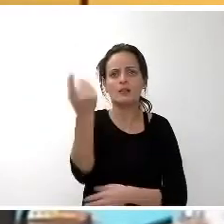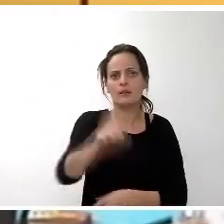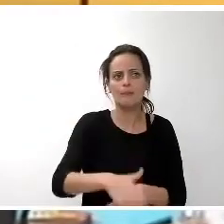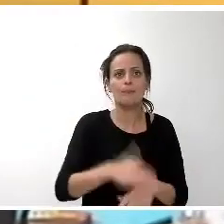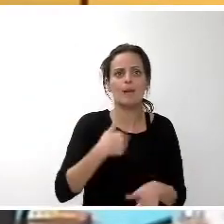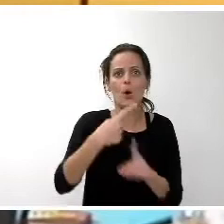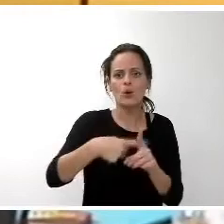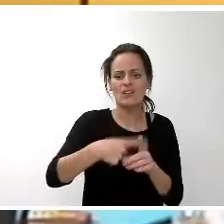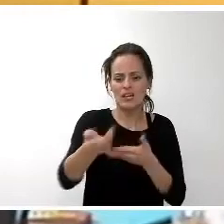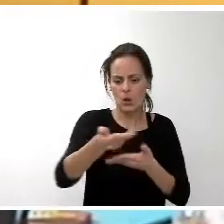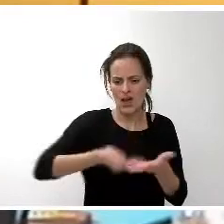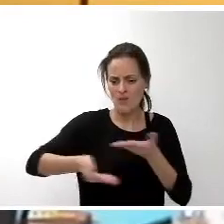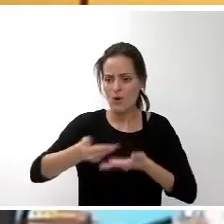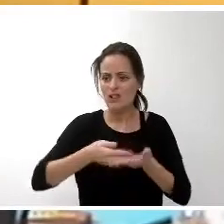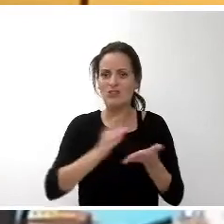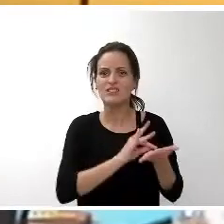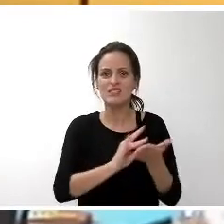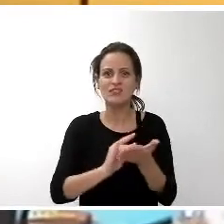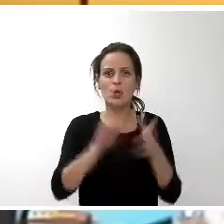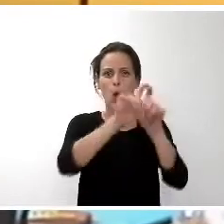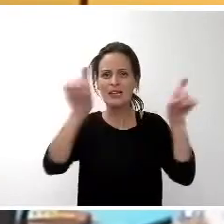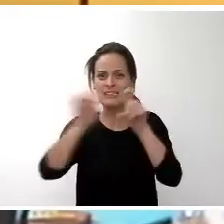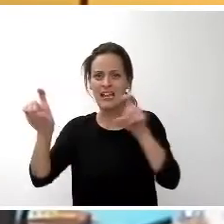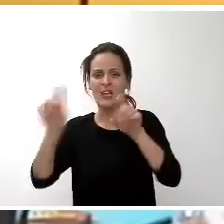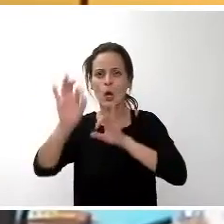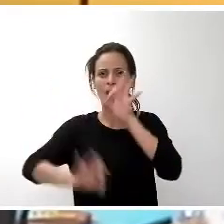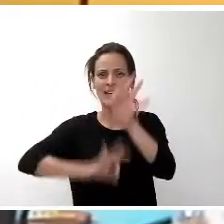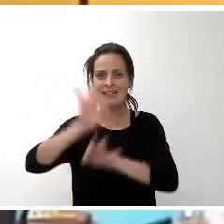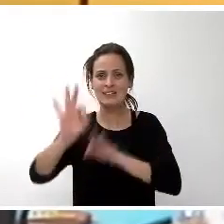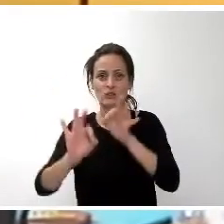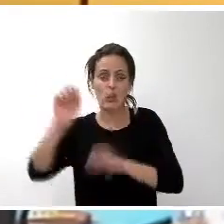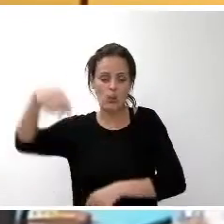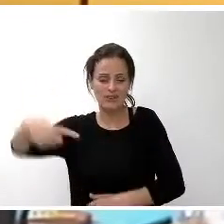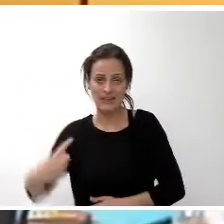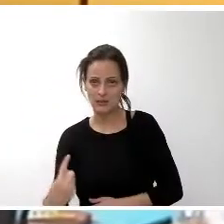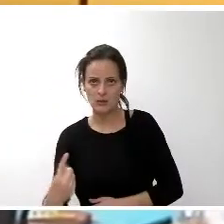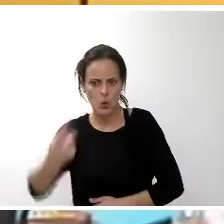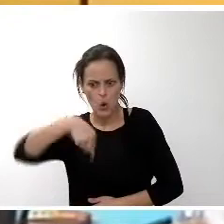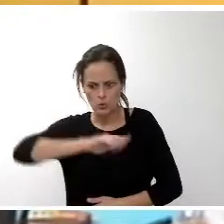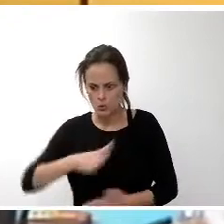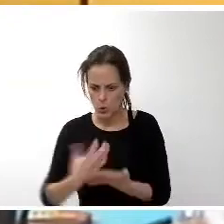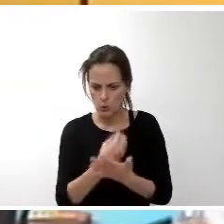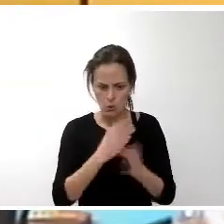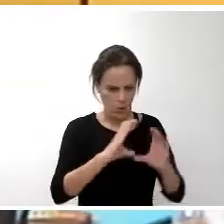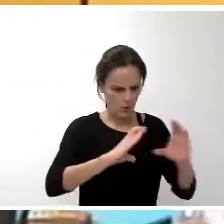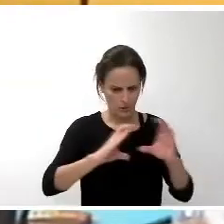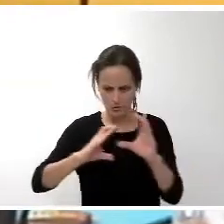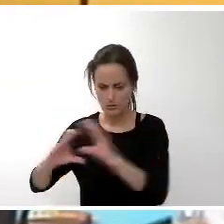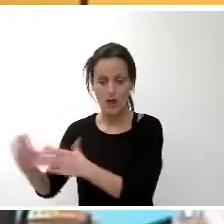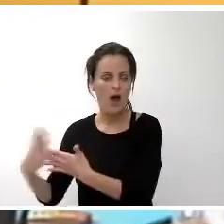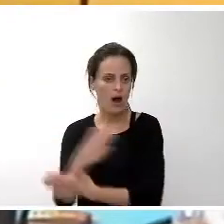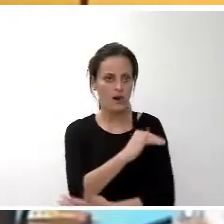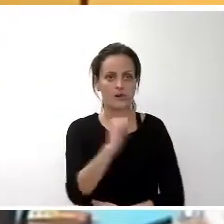concertación de servicios con entidades, con organizaciones no gubernamentales enormes en todos los sectores. Por tanto,